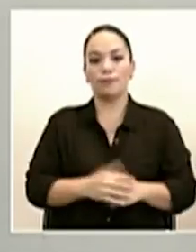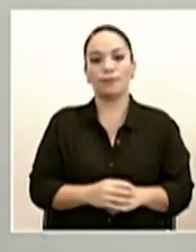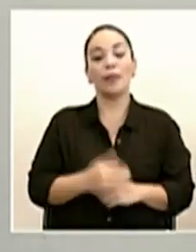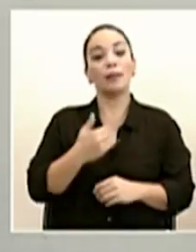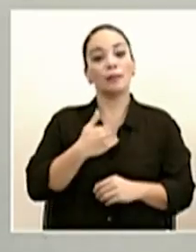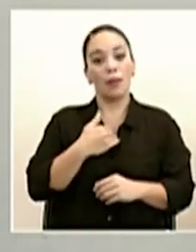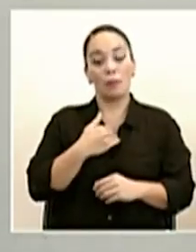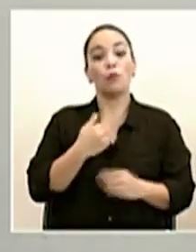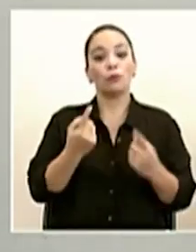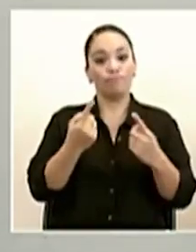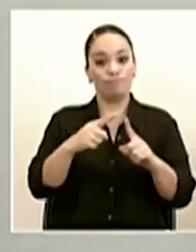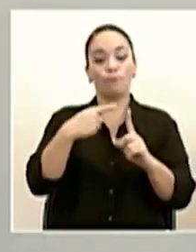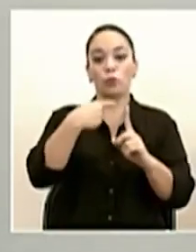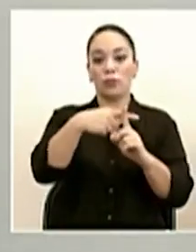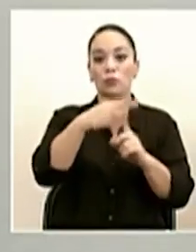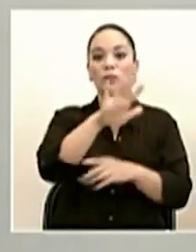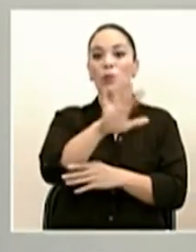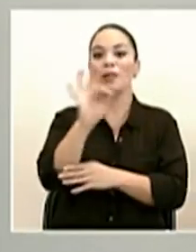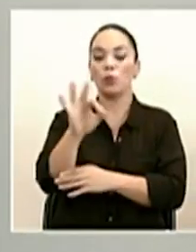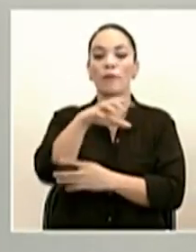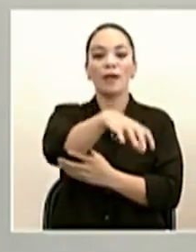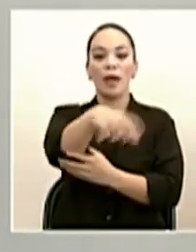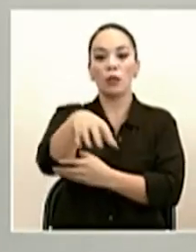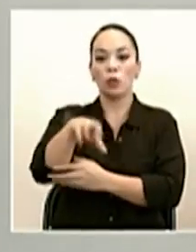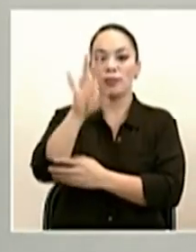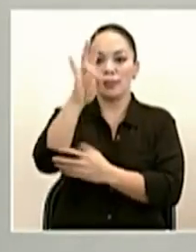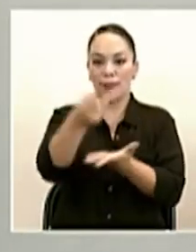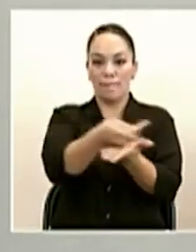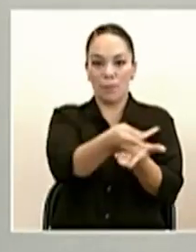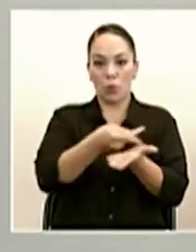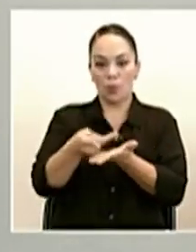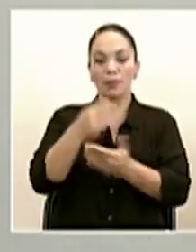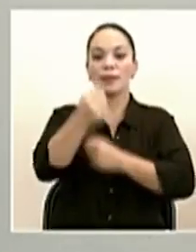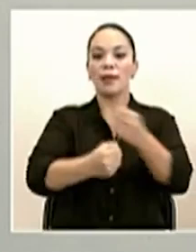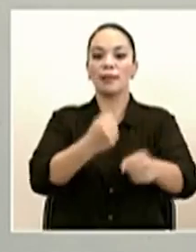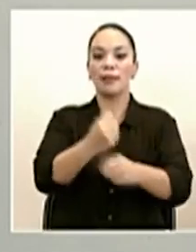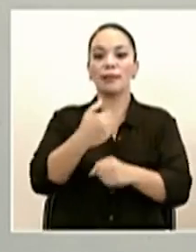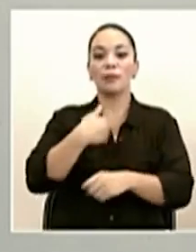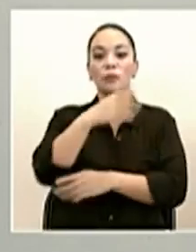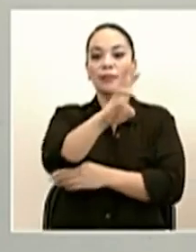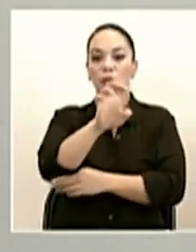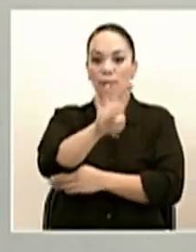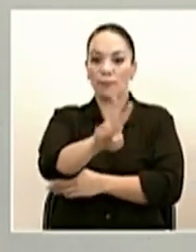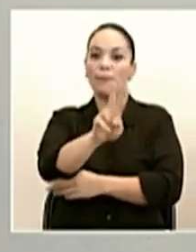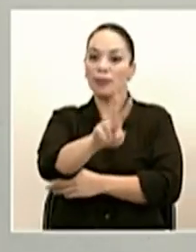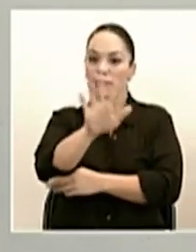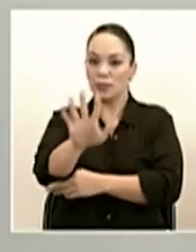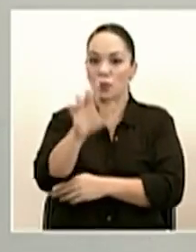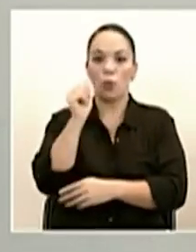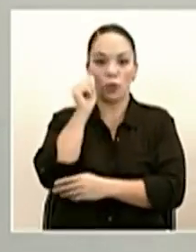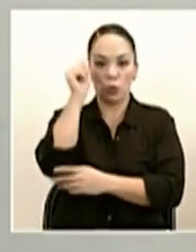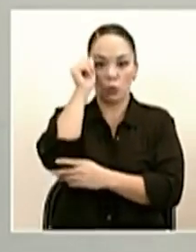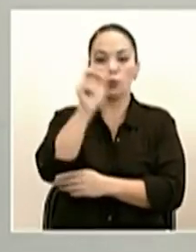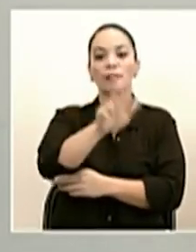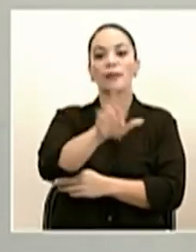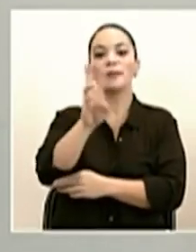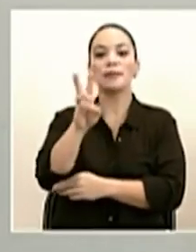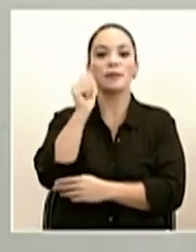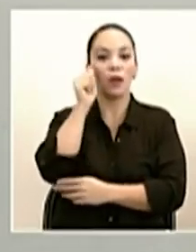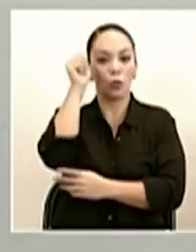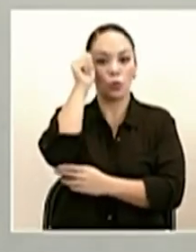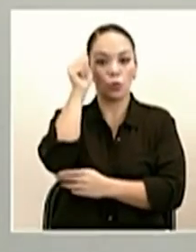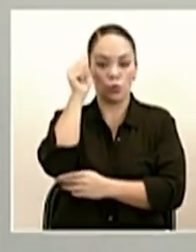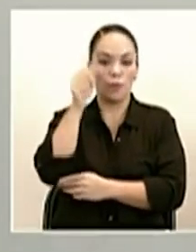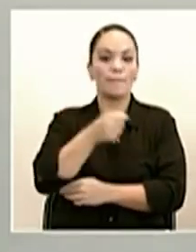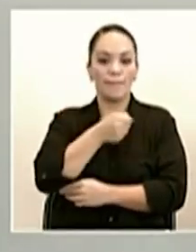casos positivos en 59 cantones de las siete provincias. Por edad tenemos 625 adultos, 36 adultos